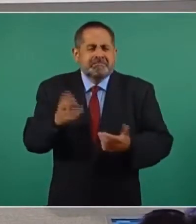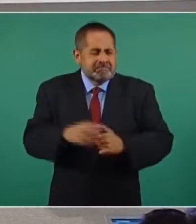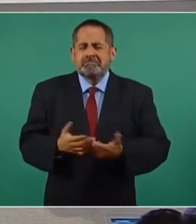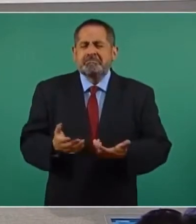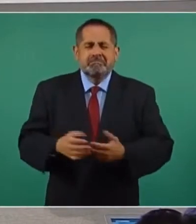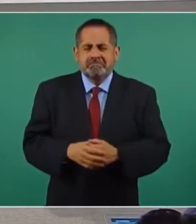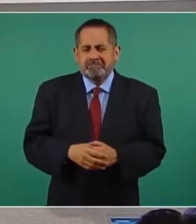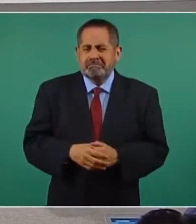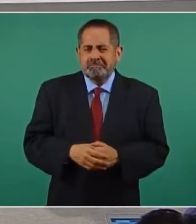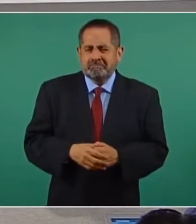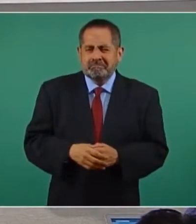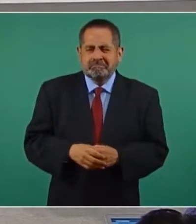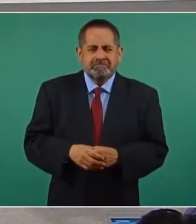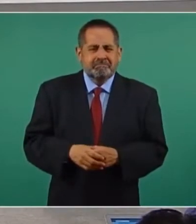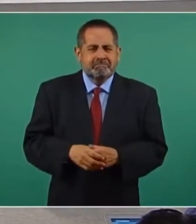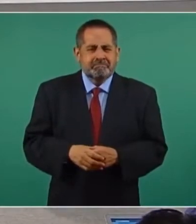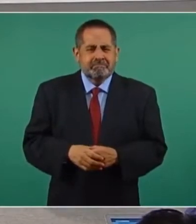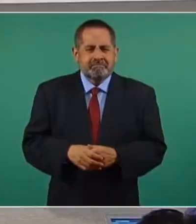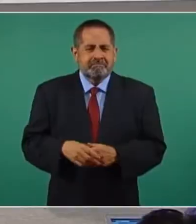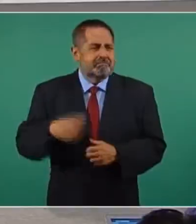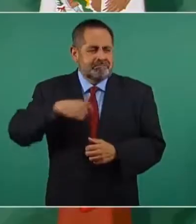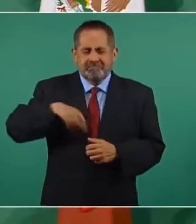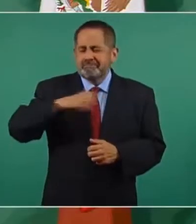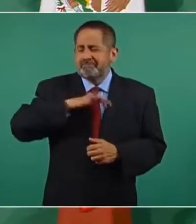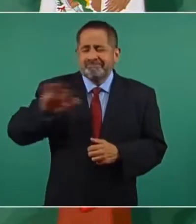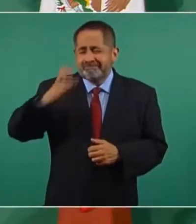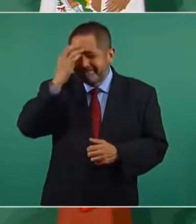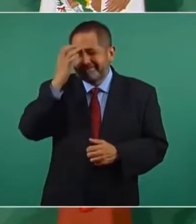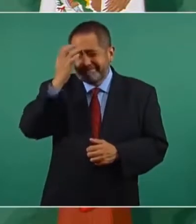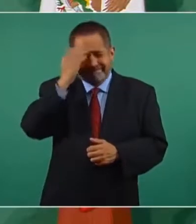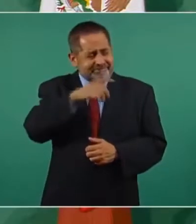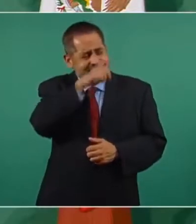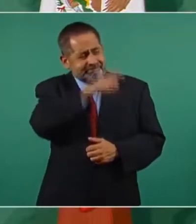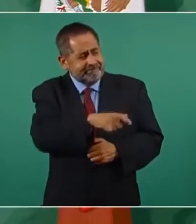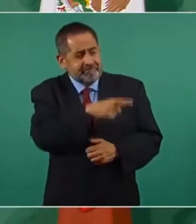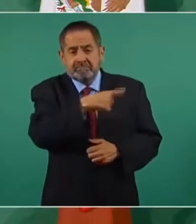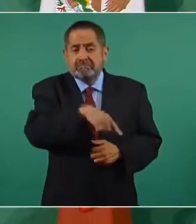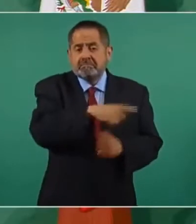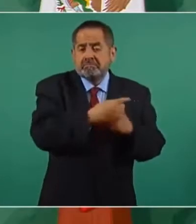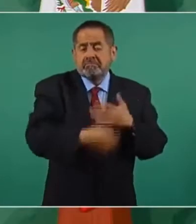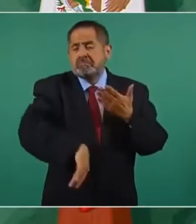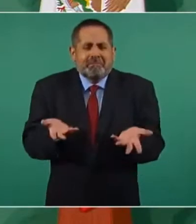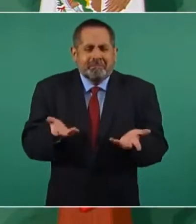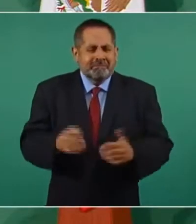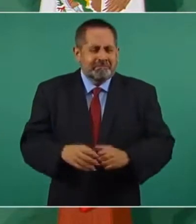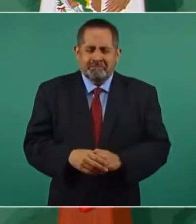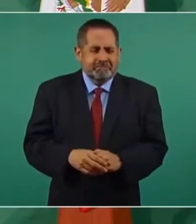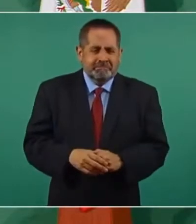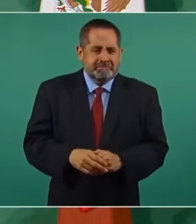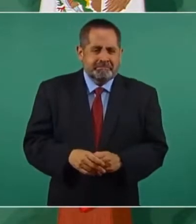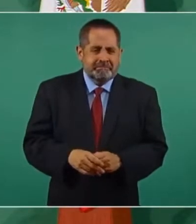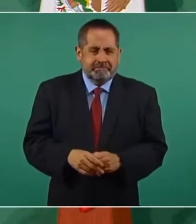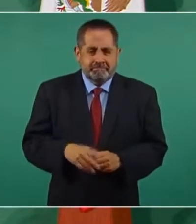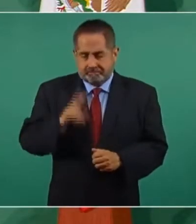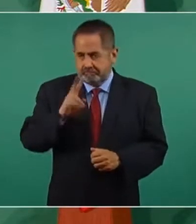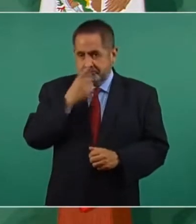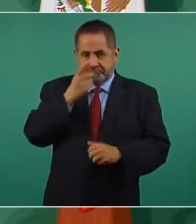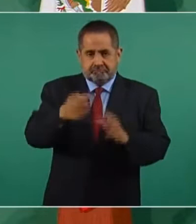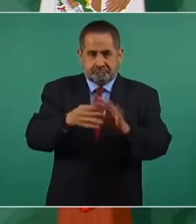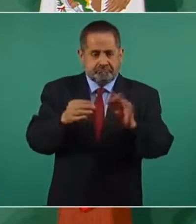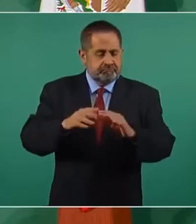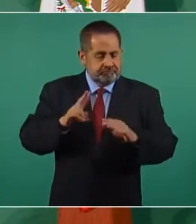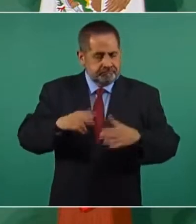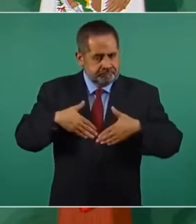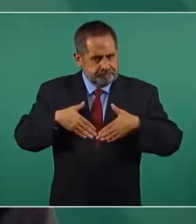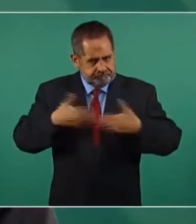tiene? Si ya sabemos que están en contra de nosotros, les digo algo con